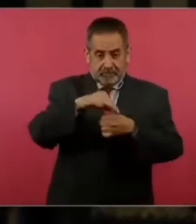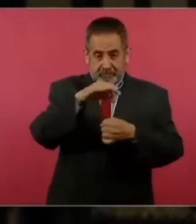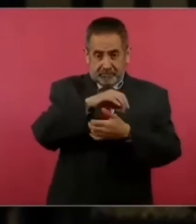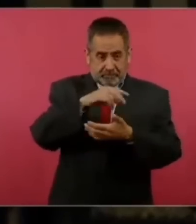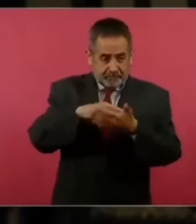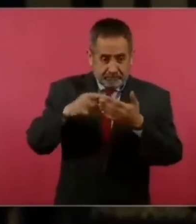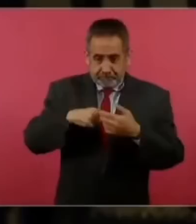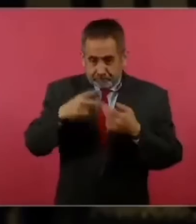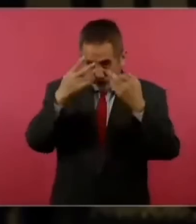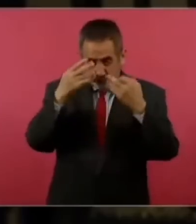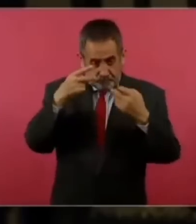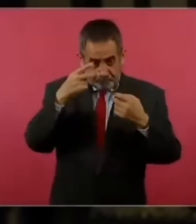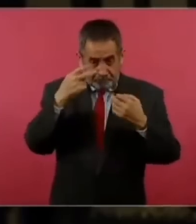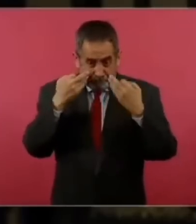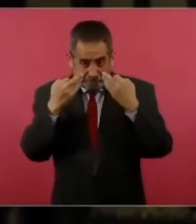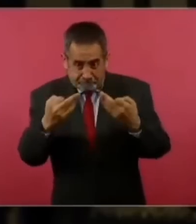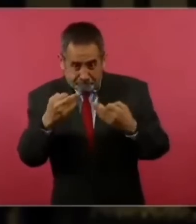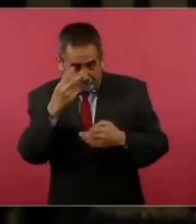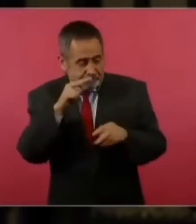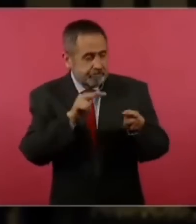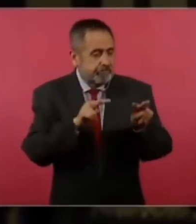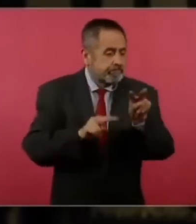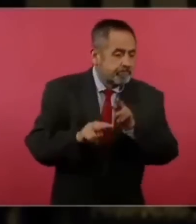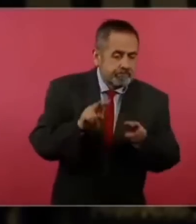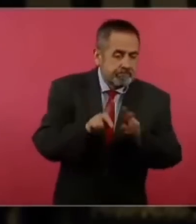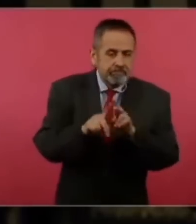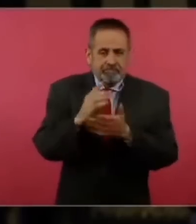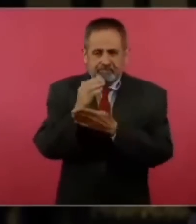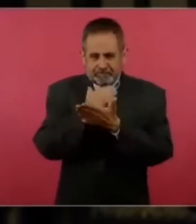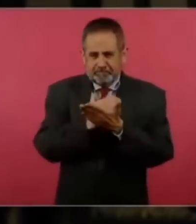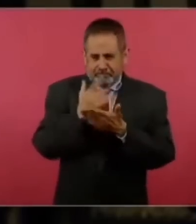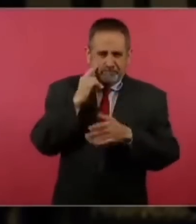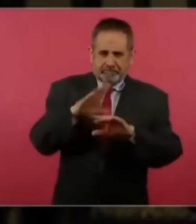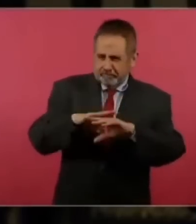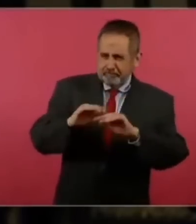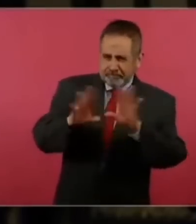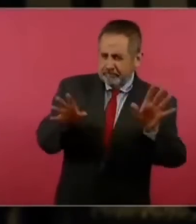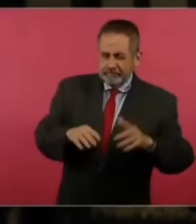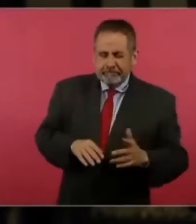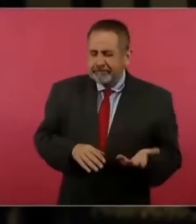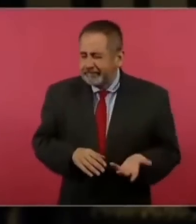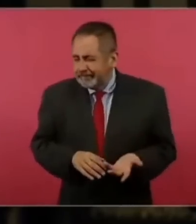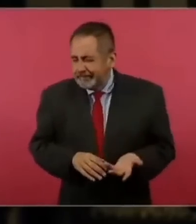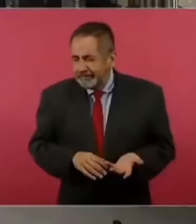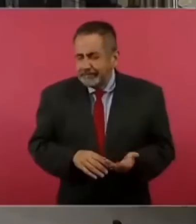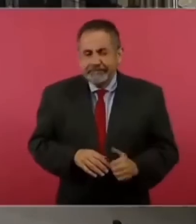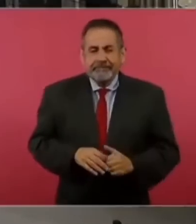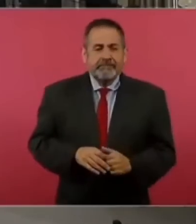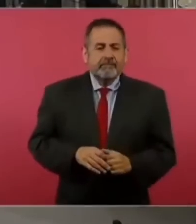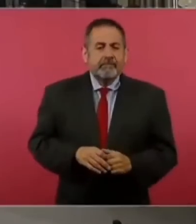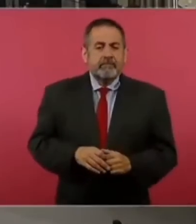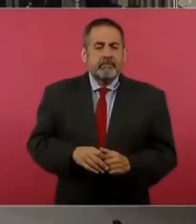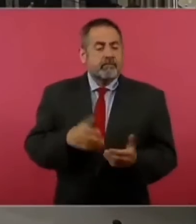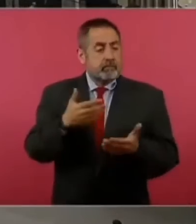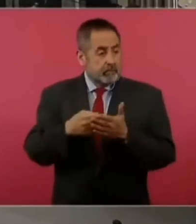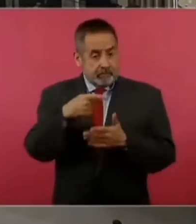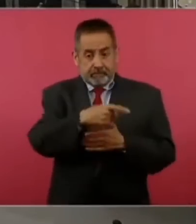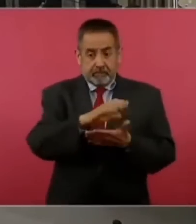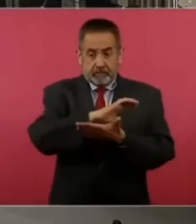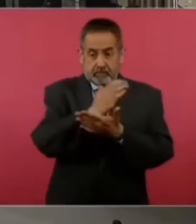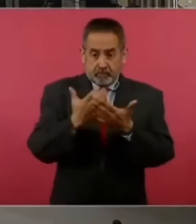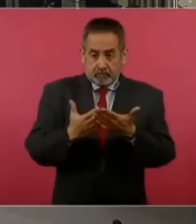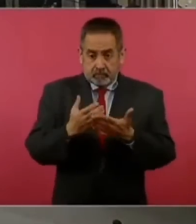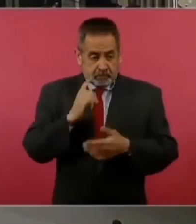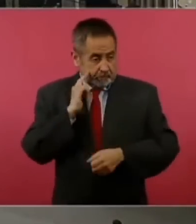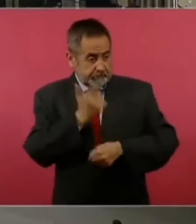testigo social para amenizar los los riesgos de opacidad y corrupción hasta el momento esos contratos